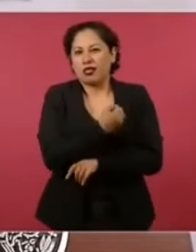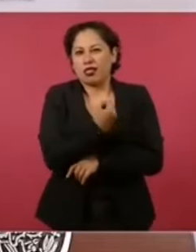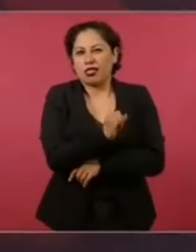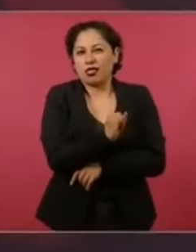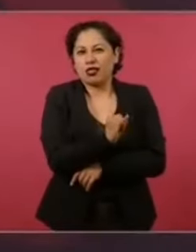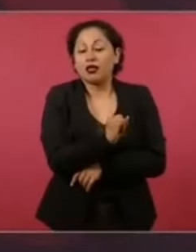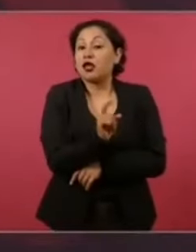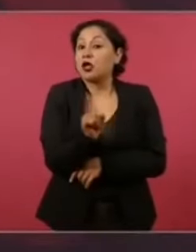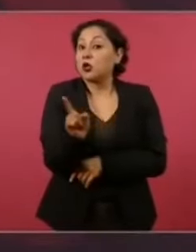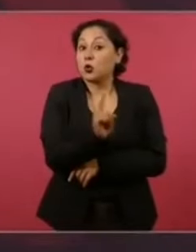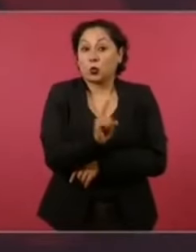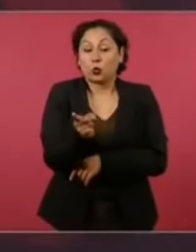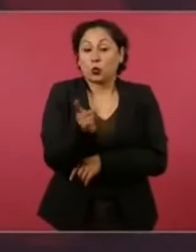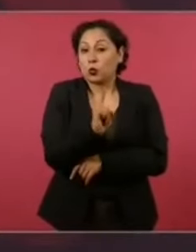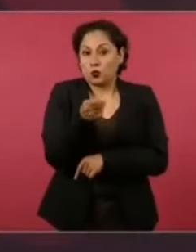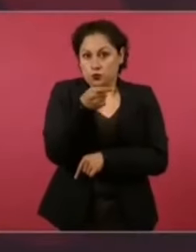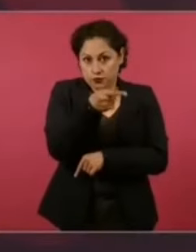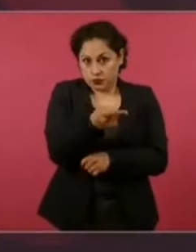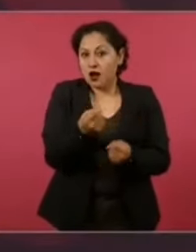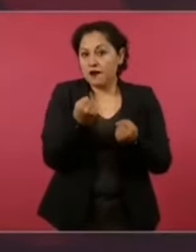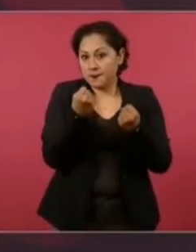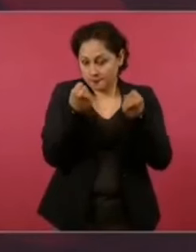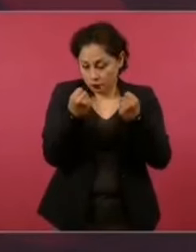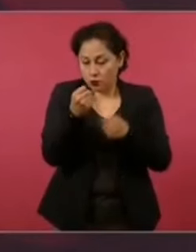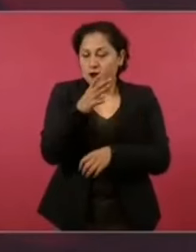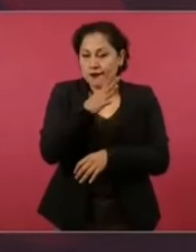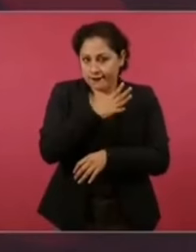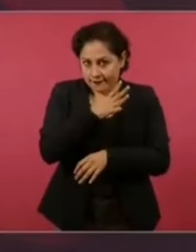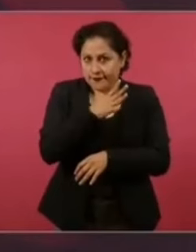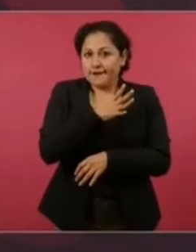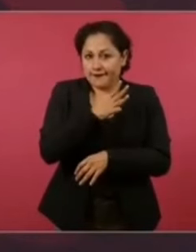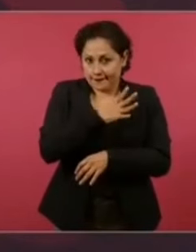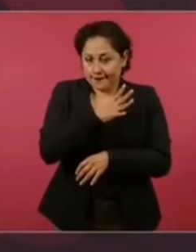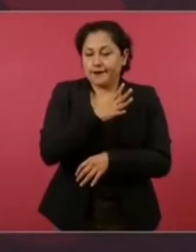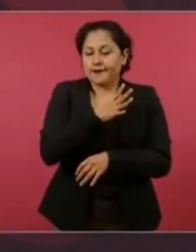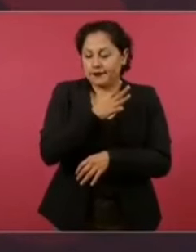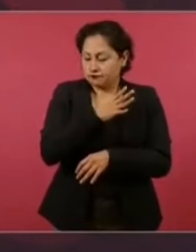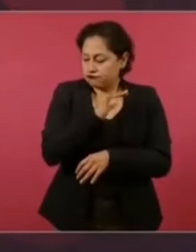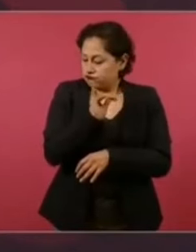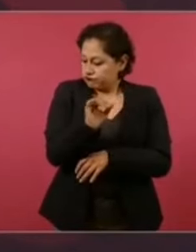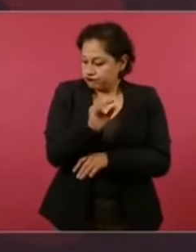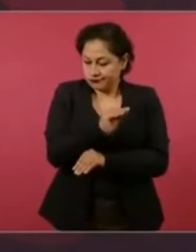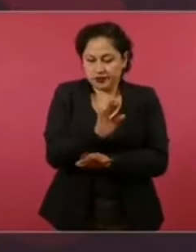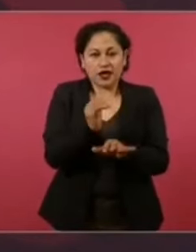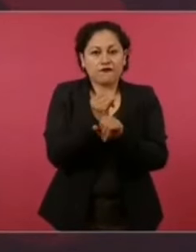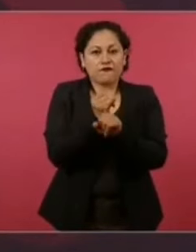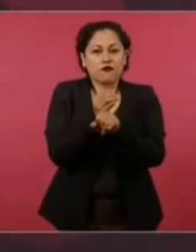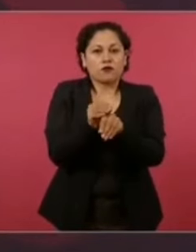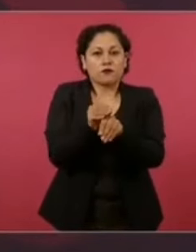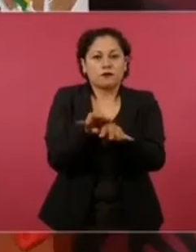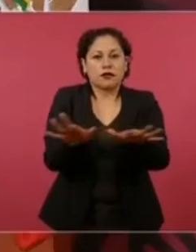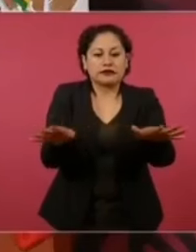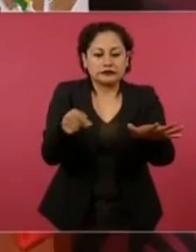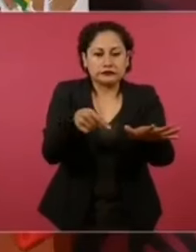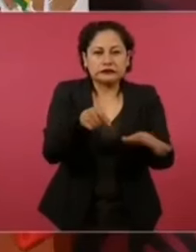por algo le llamaron